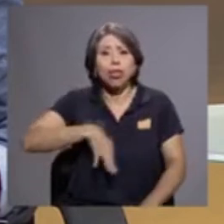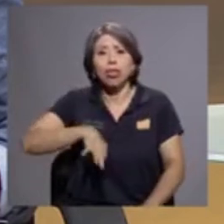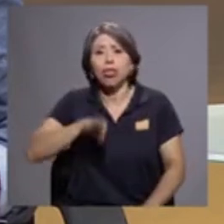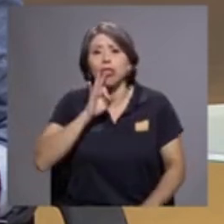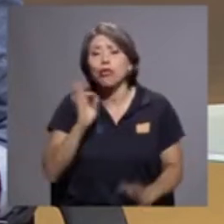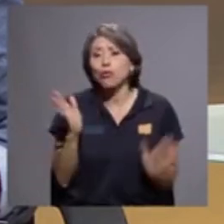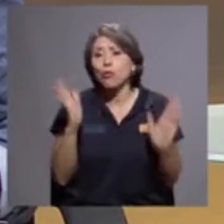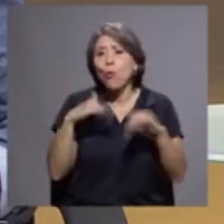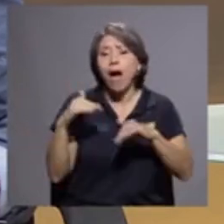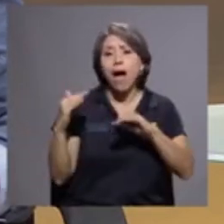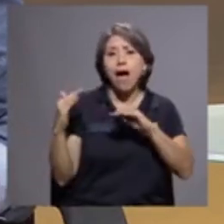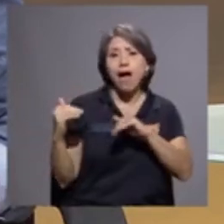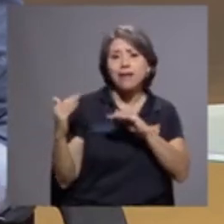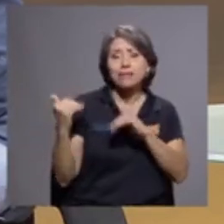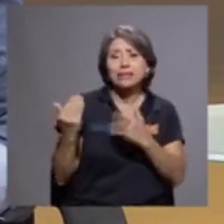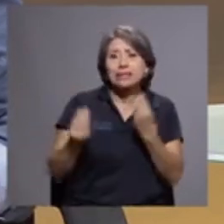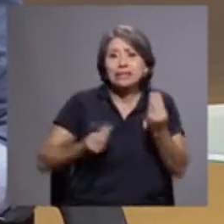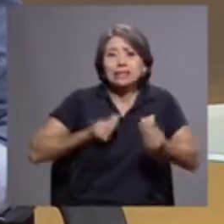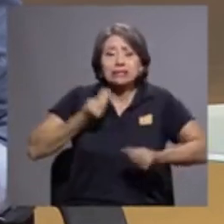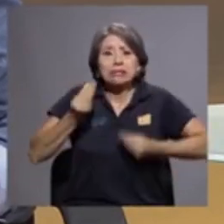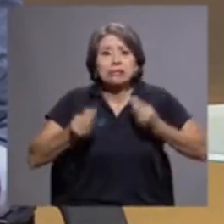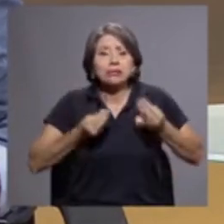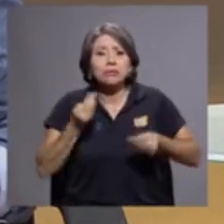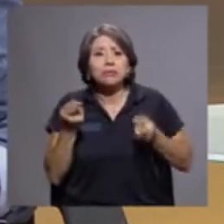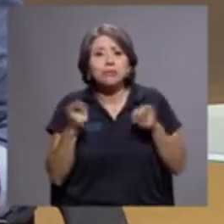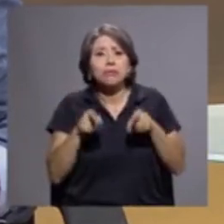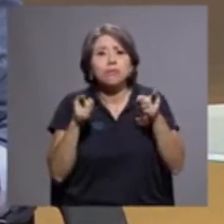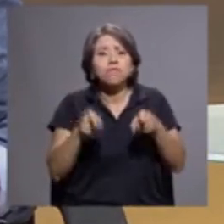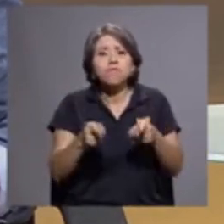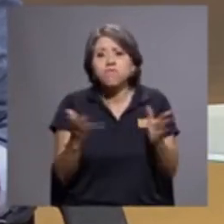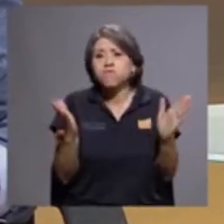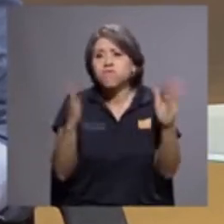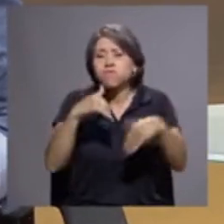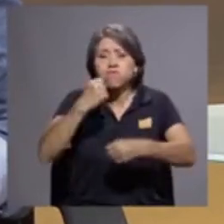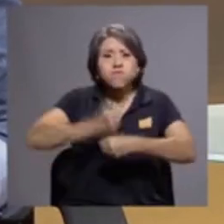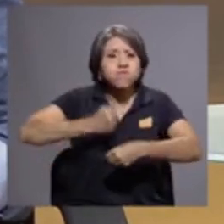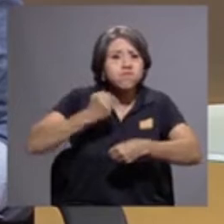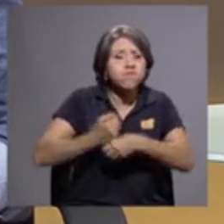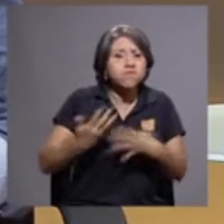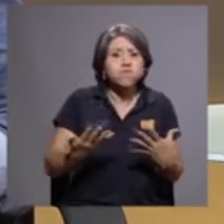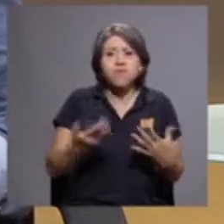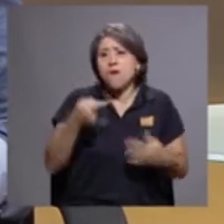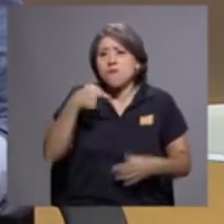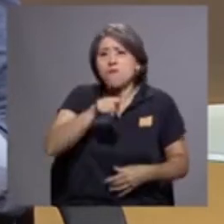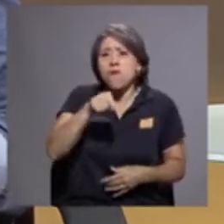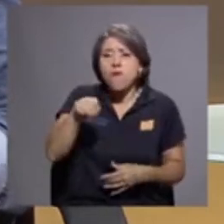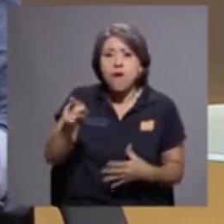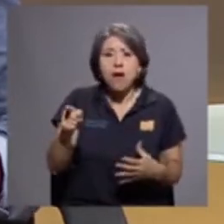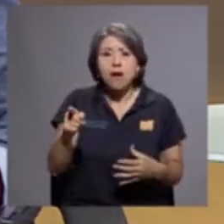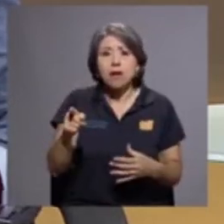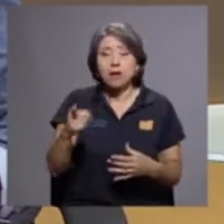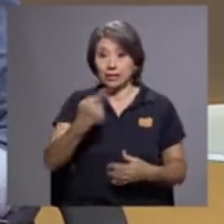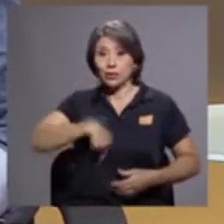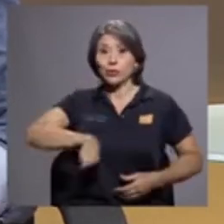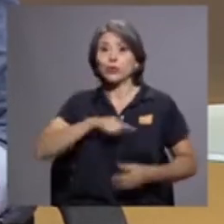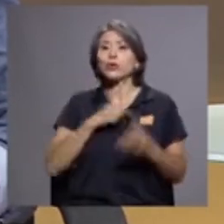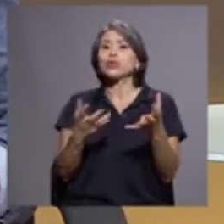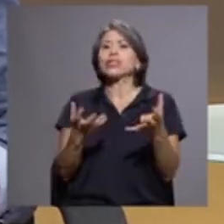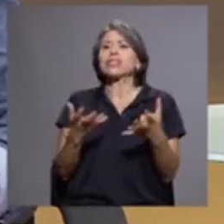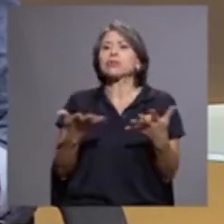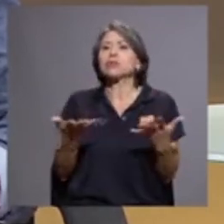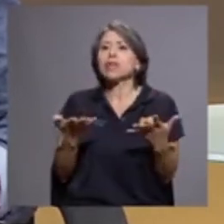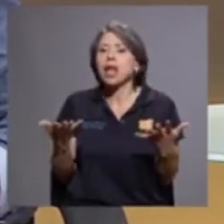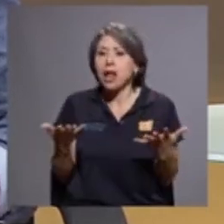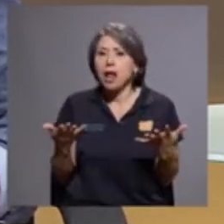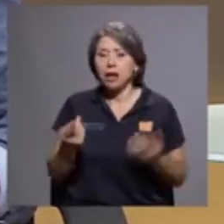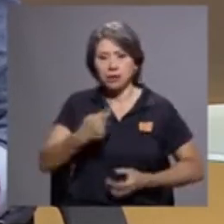de alguna forma, ¿verdad? El desempleo, como lo hemos visto, la violencia. Entonces, ¿qué es lo que nosotros quisimos? Lo que